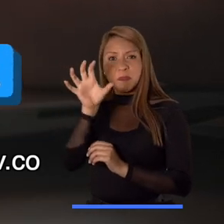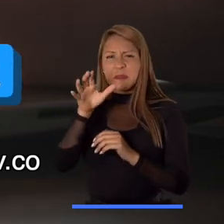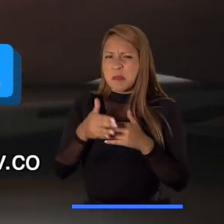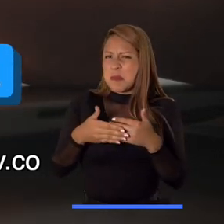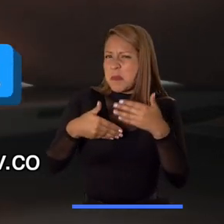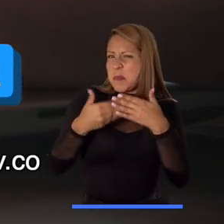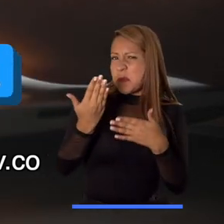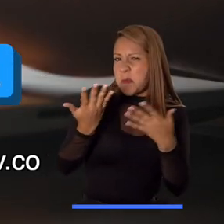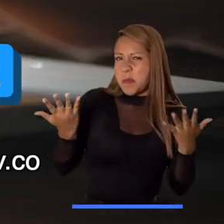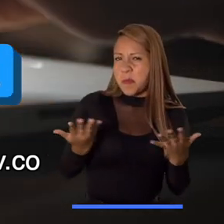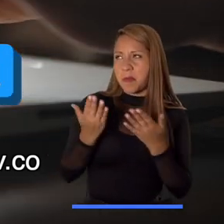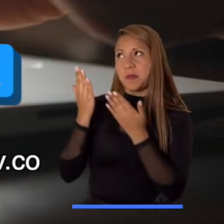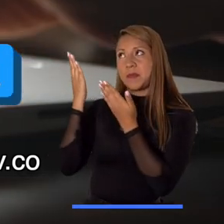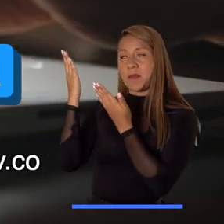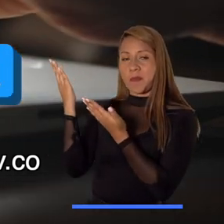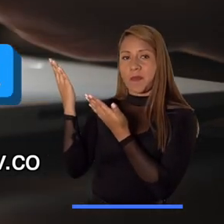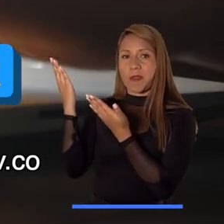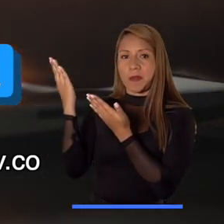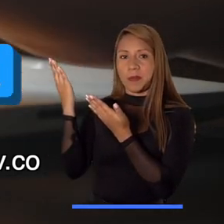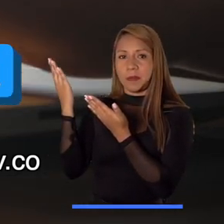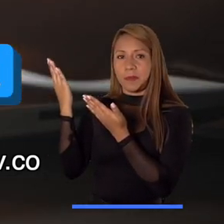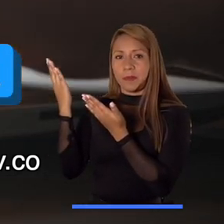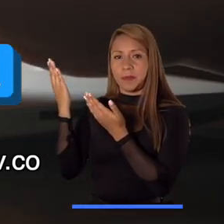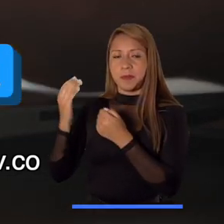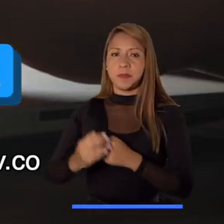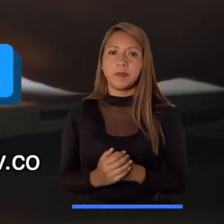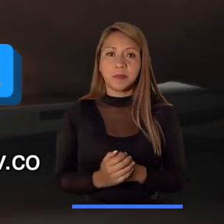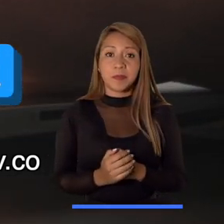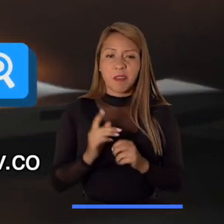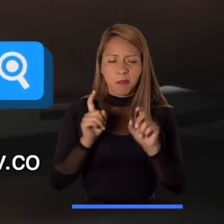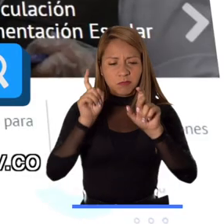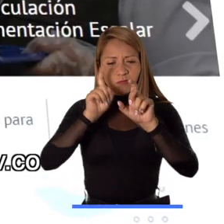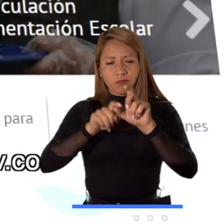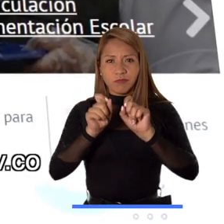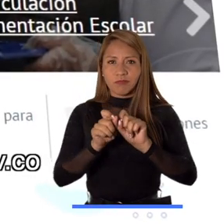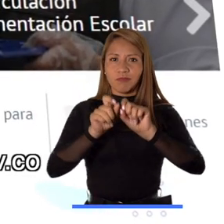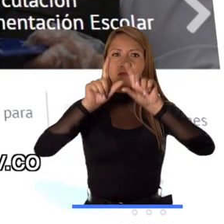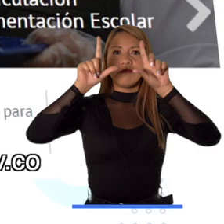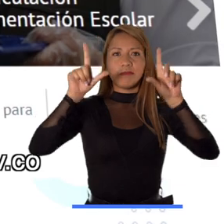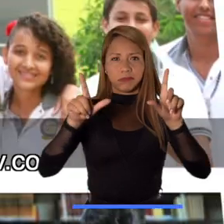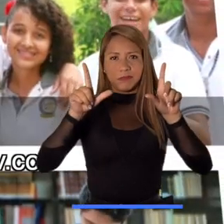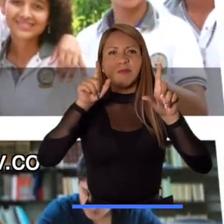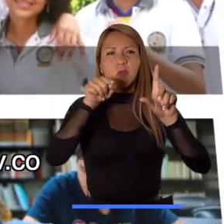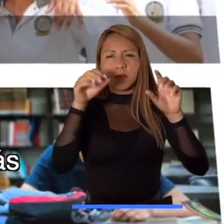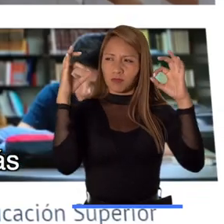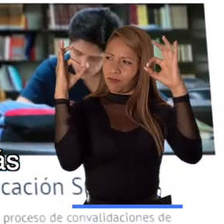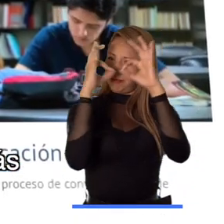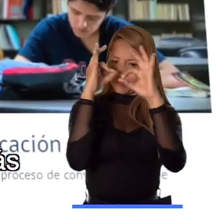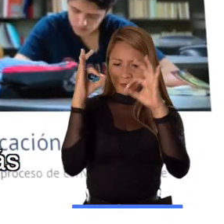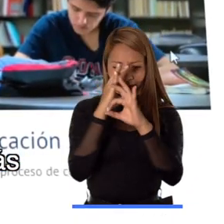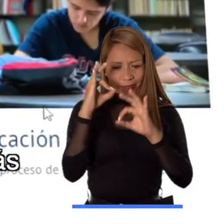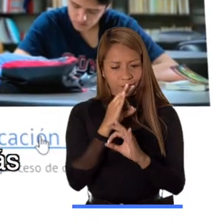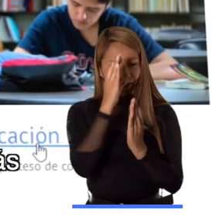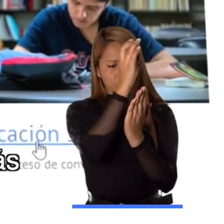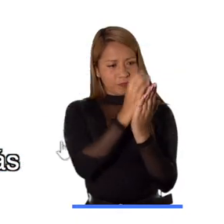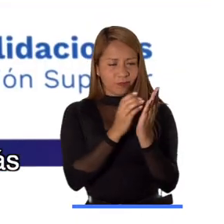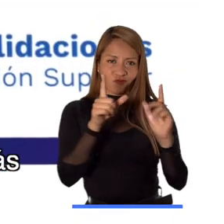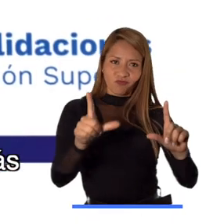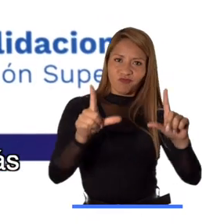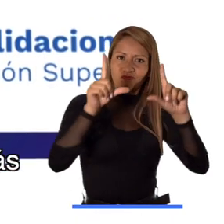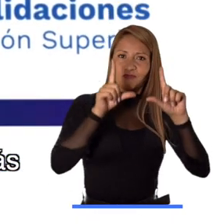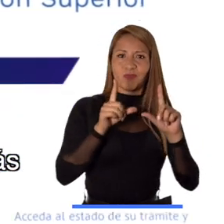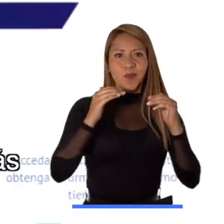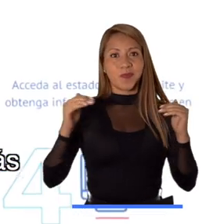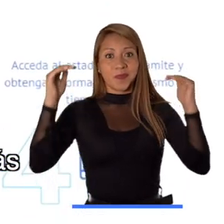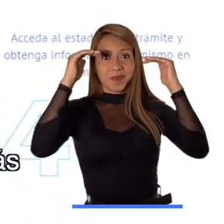ingresa a www.mineducacion.gov.co y da clic en el micrositio de convalidación de títulos de educación superior.